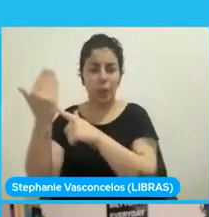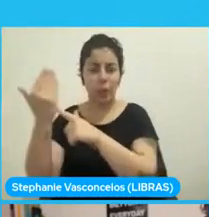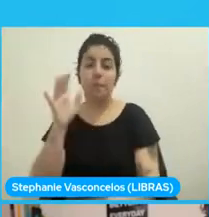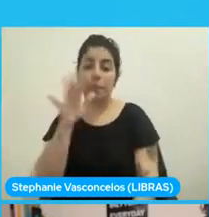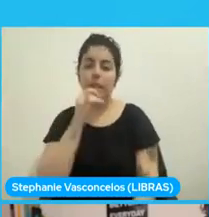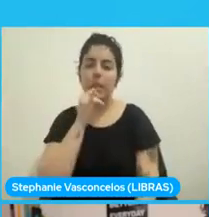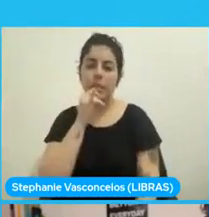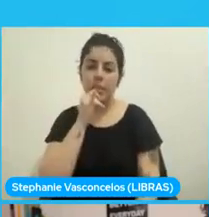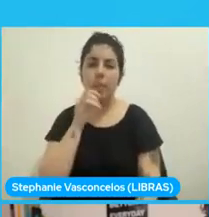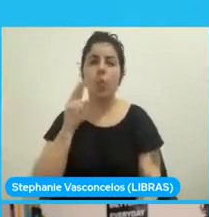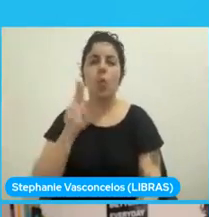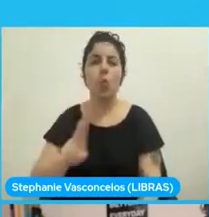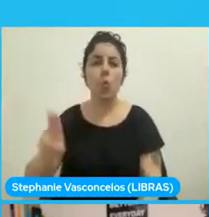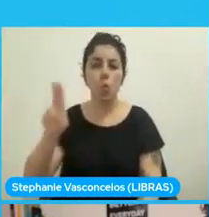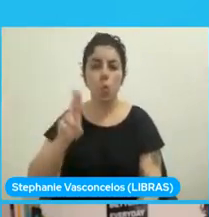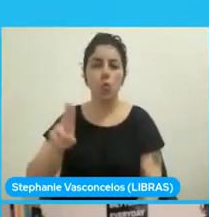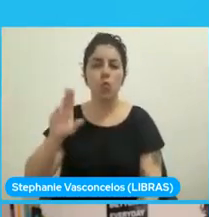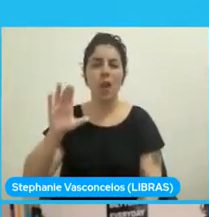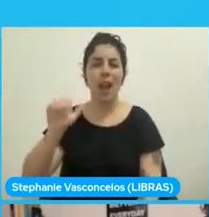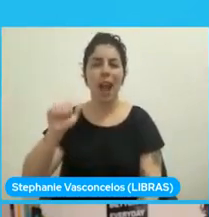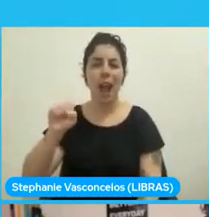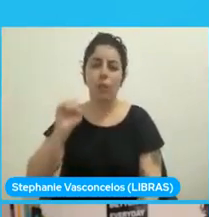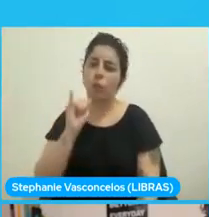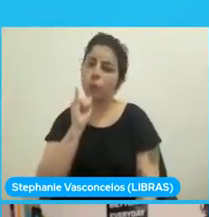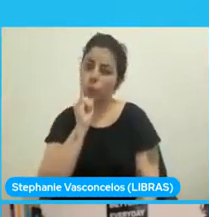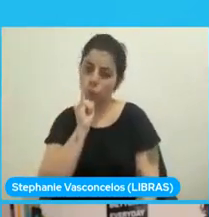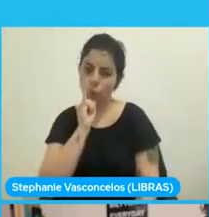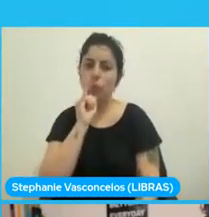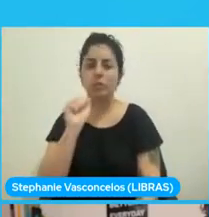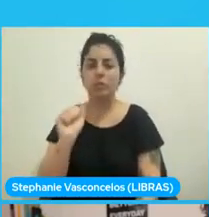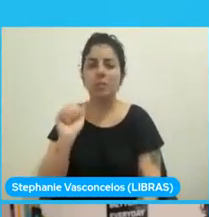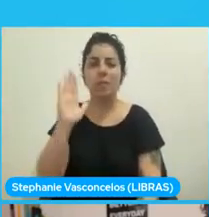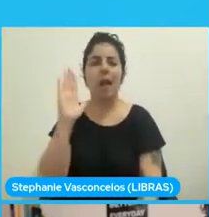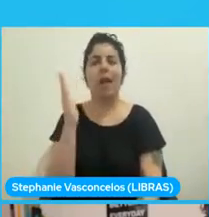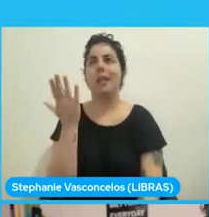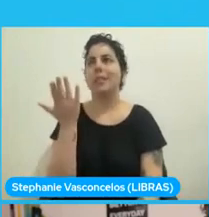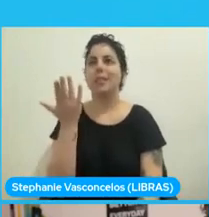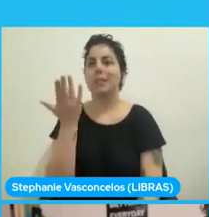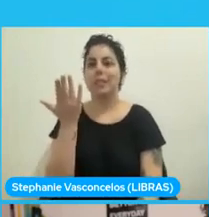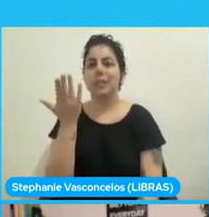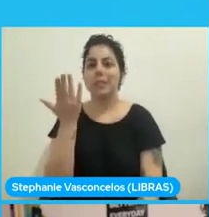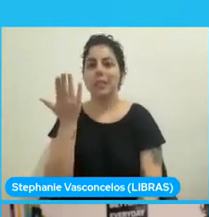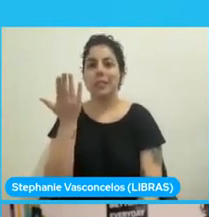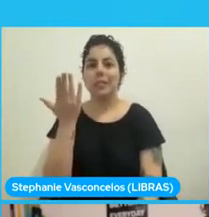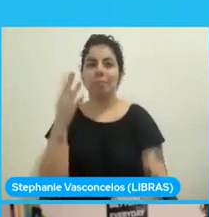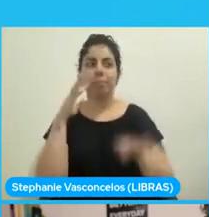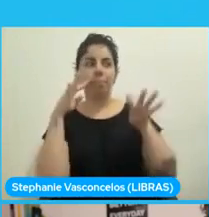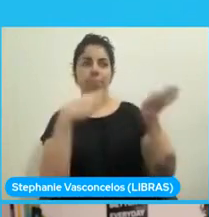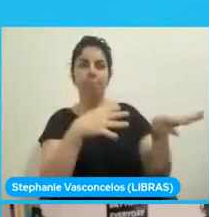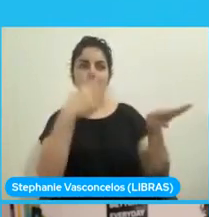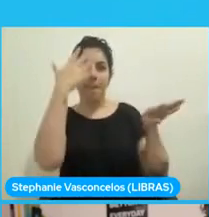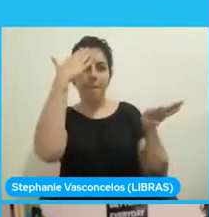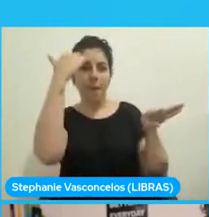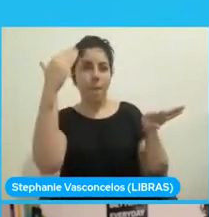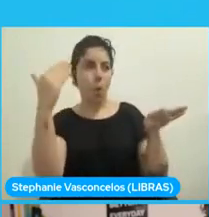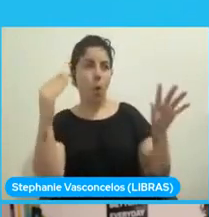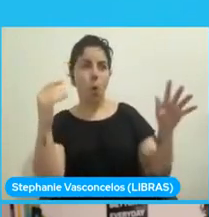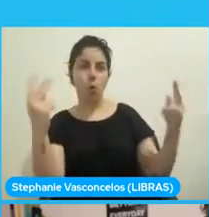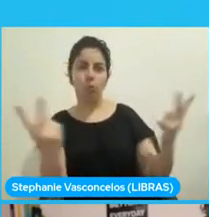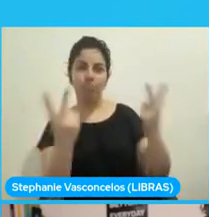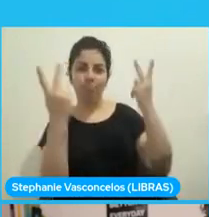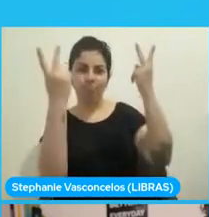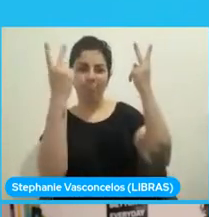que son más mejor vistos entre las diferentes comunidades,